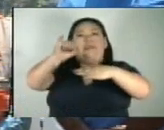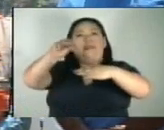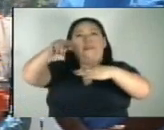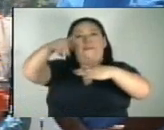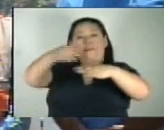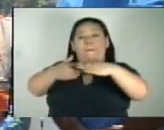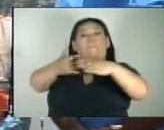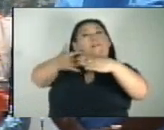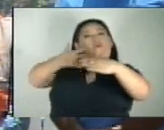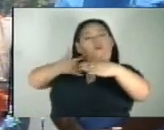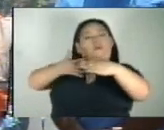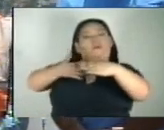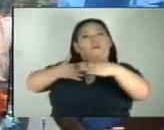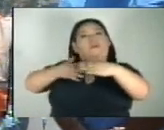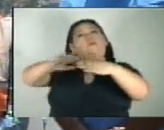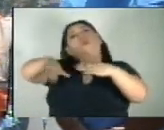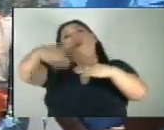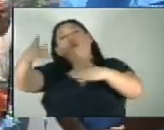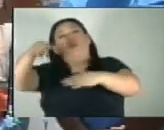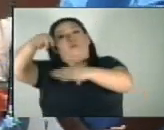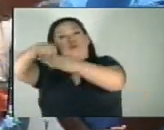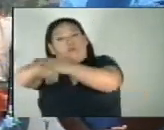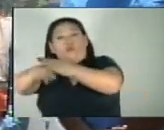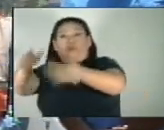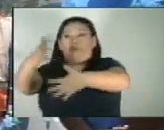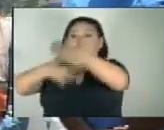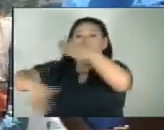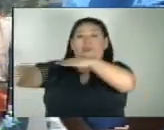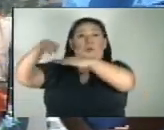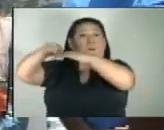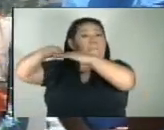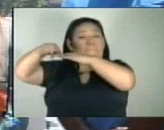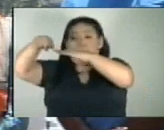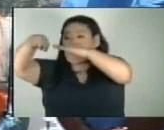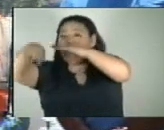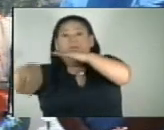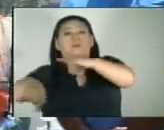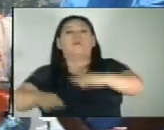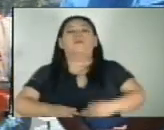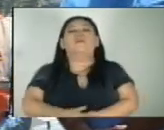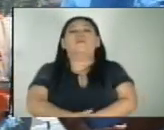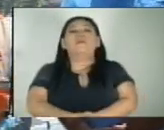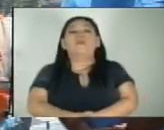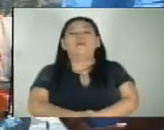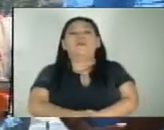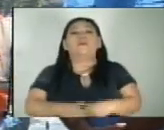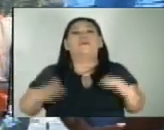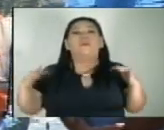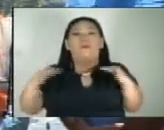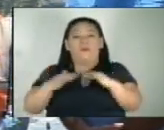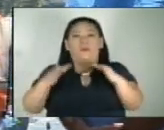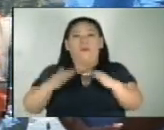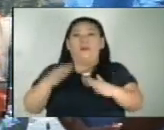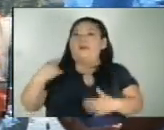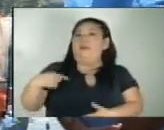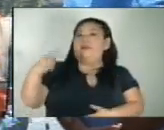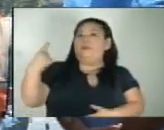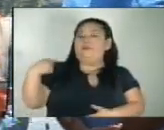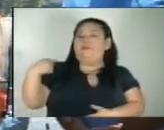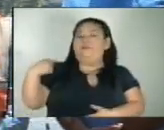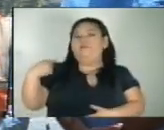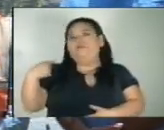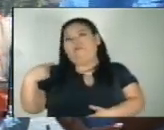olas hacia afuera, ¿verdad? Y los profundos, pues obviamente de ahí hacia mar adentro. También el día de ayer, entre,